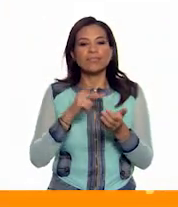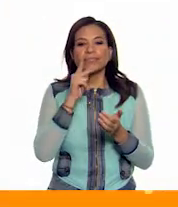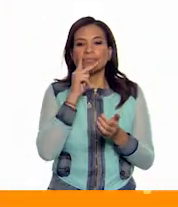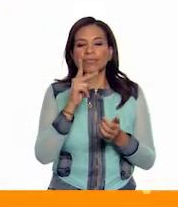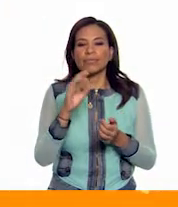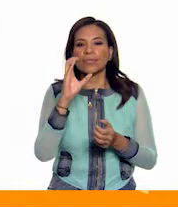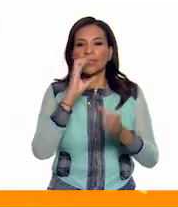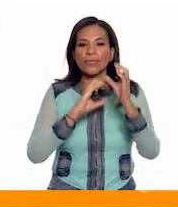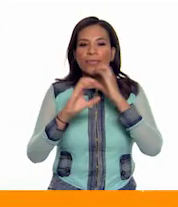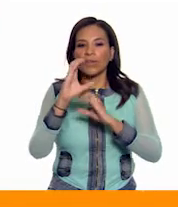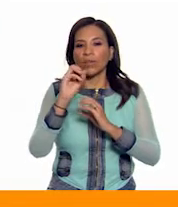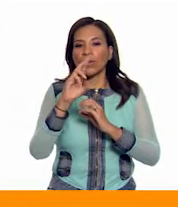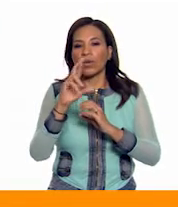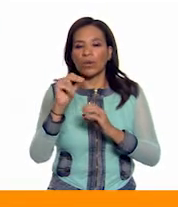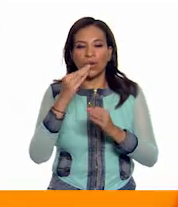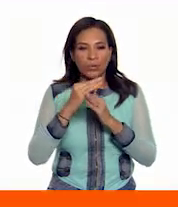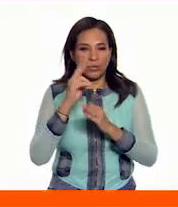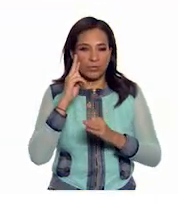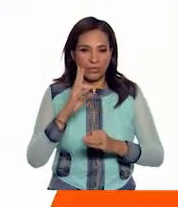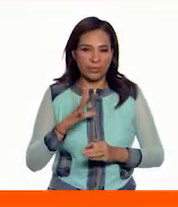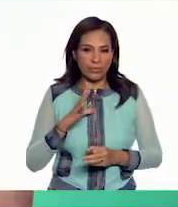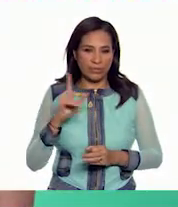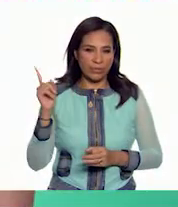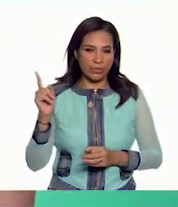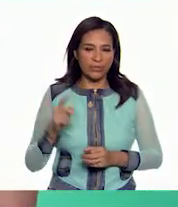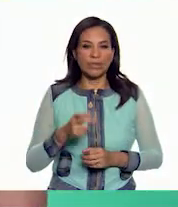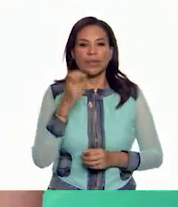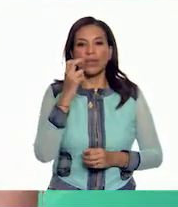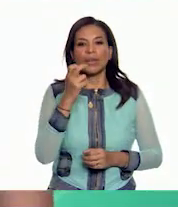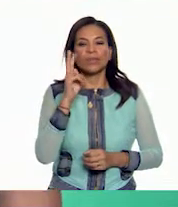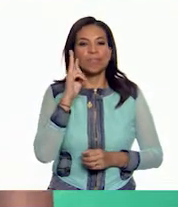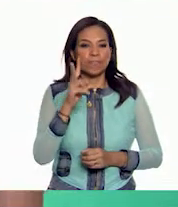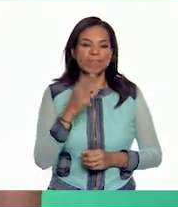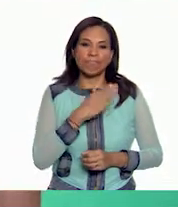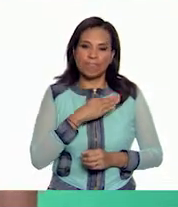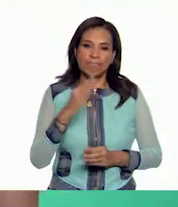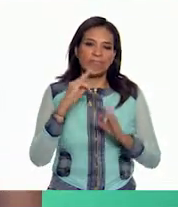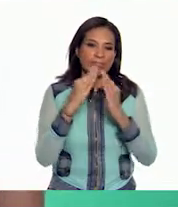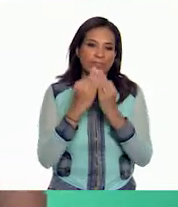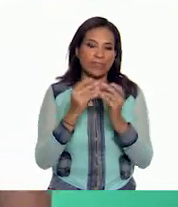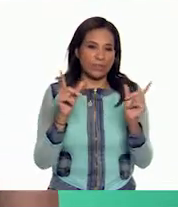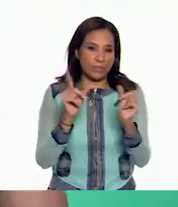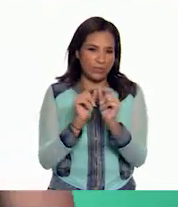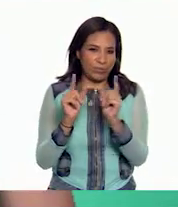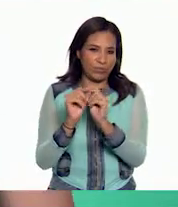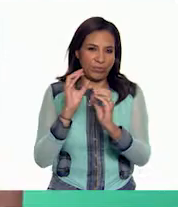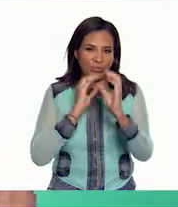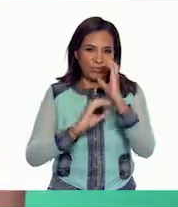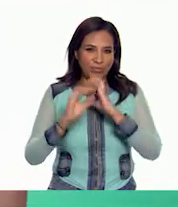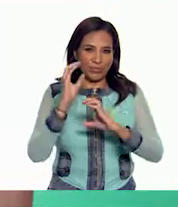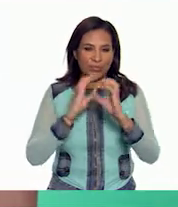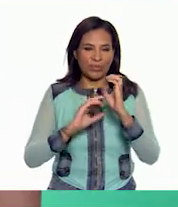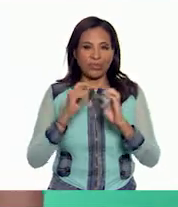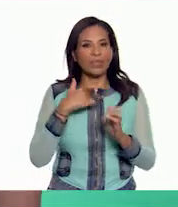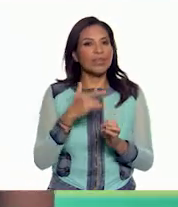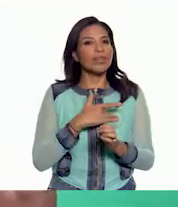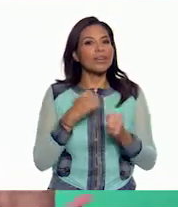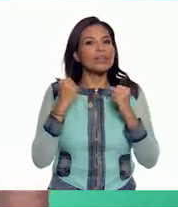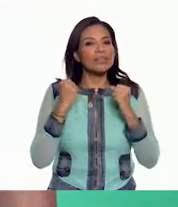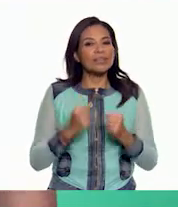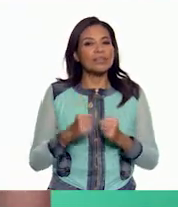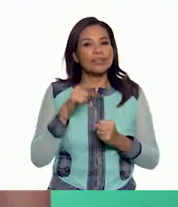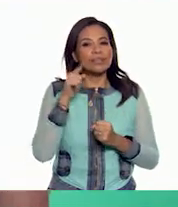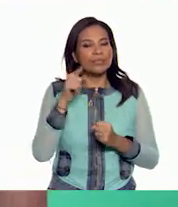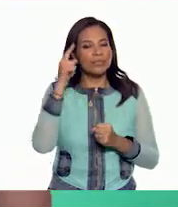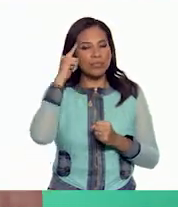palabra coro como lo estamos viendo Esta es una excelente manera de simplificar la canción Estoy segura de